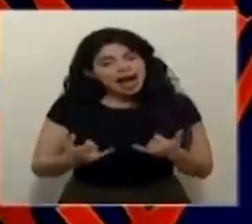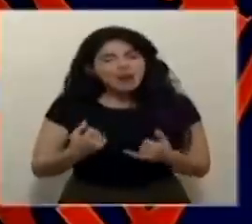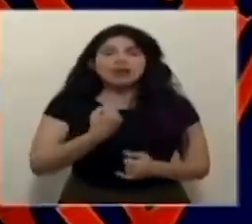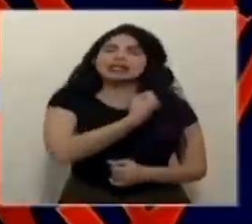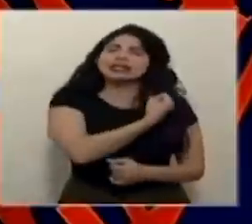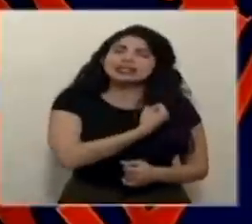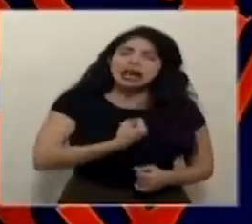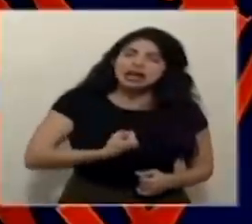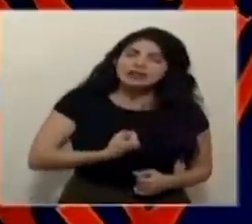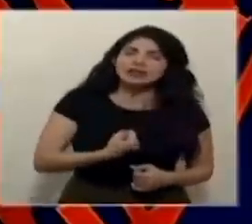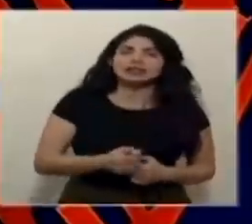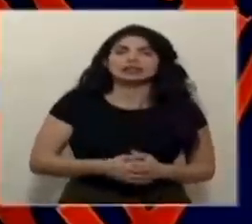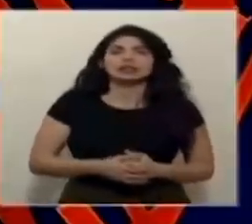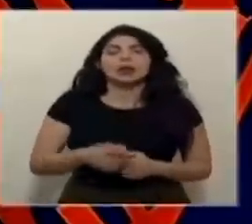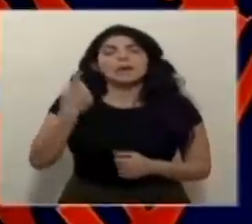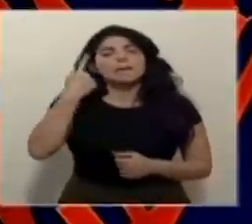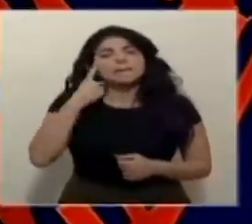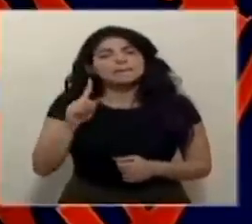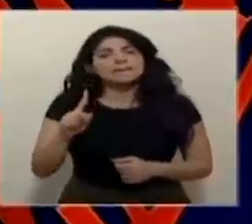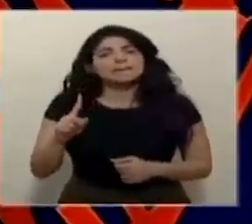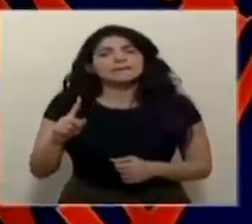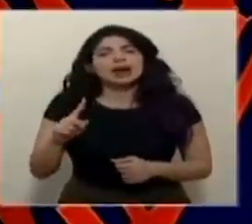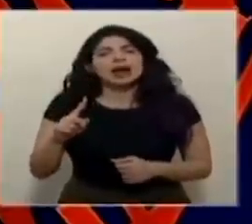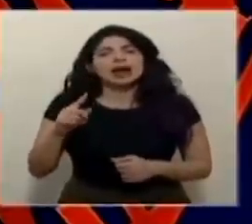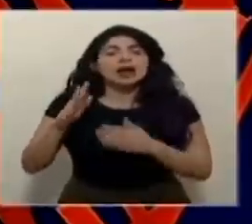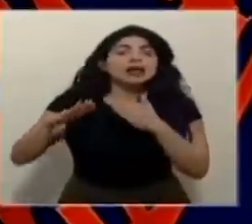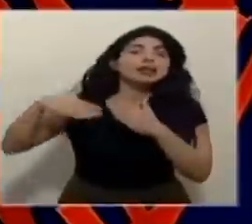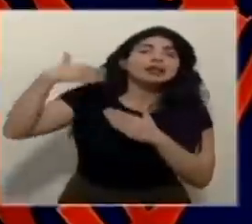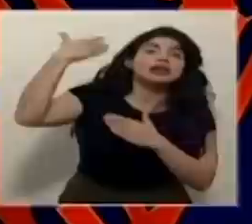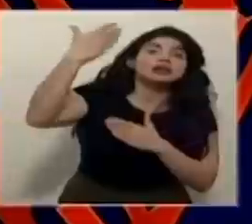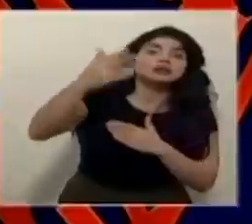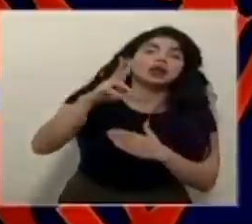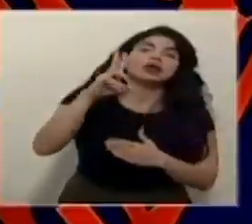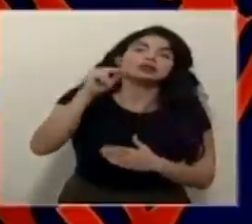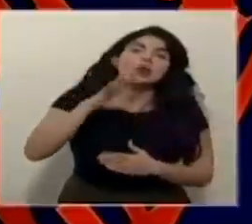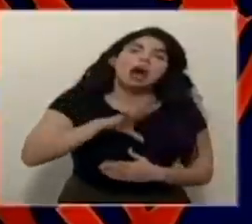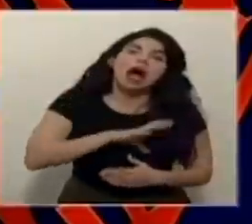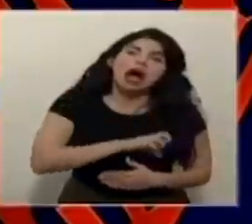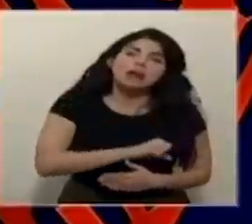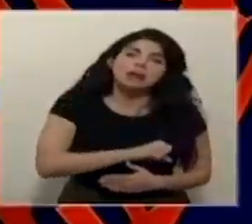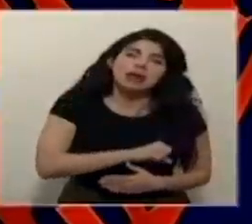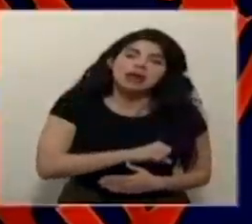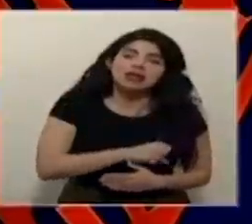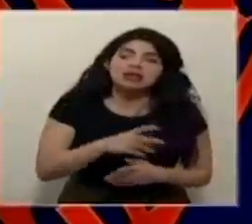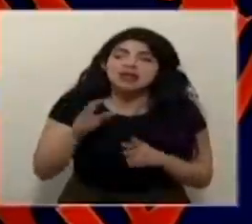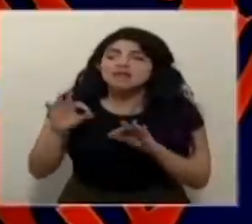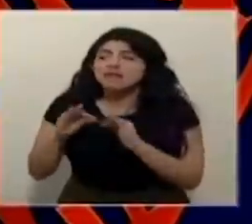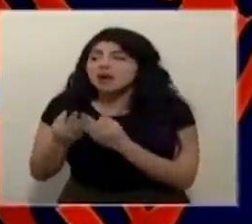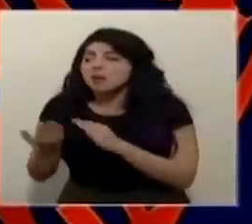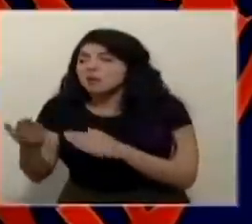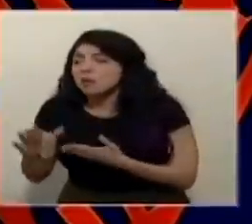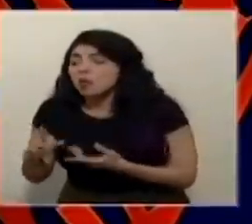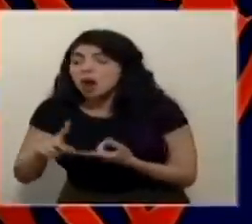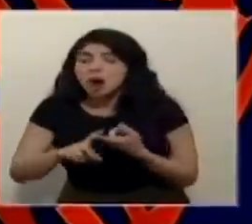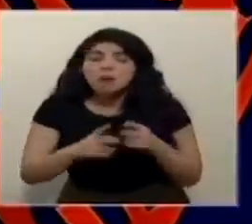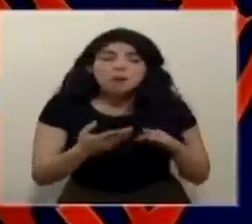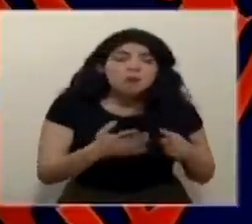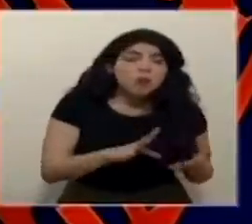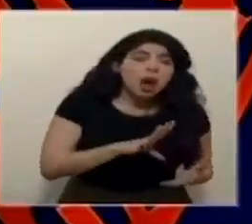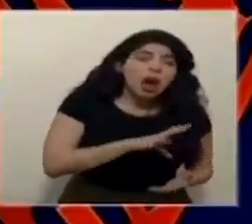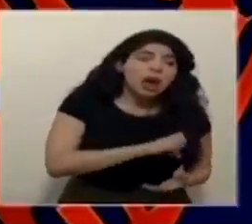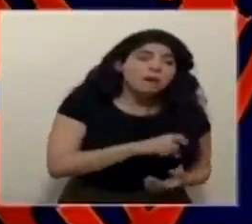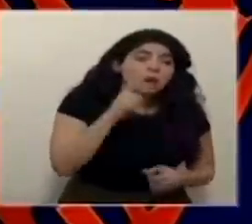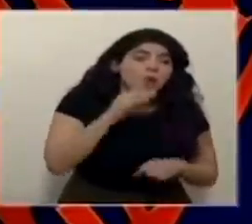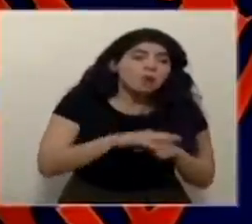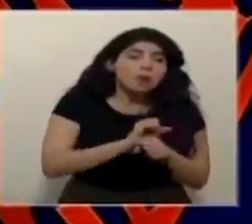sacrificio en estos momentos para que después no nos arrepintamos de haber perdido algún familiar algún amigo este